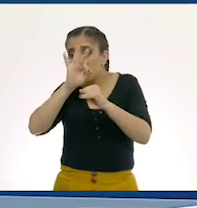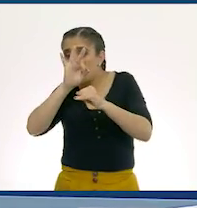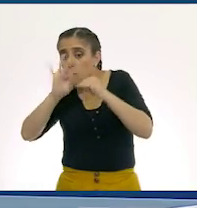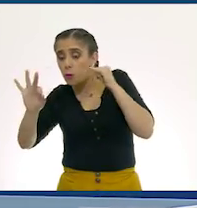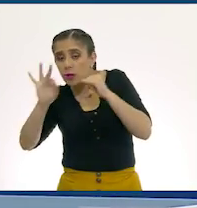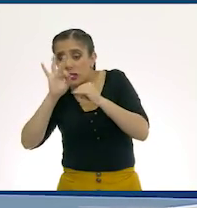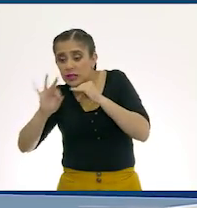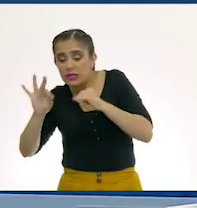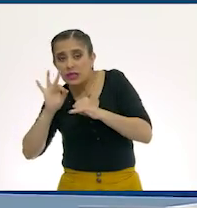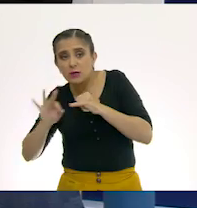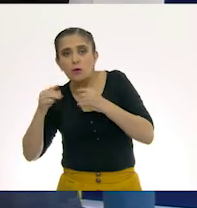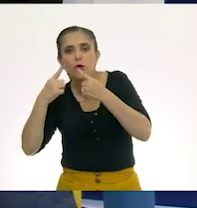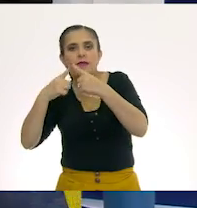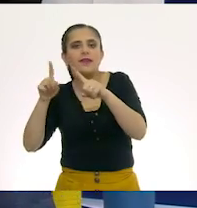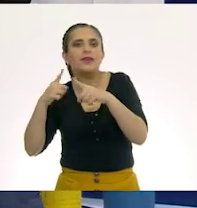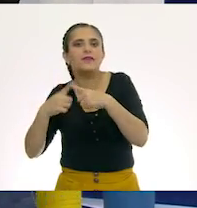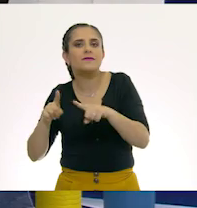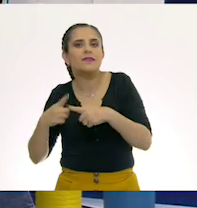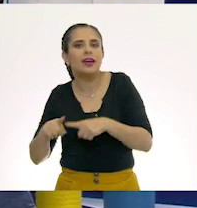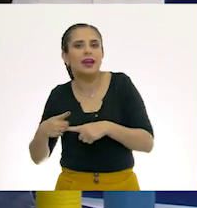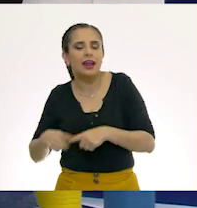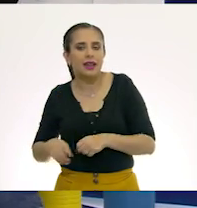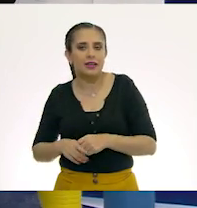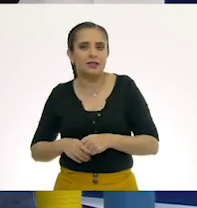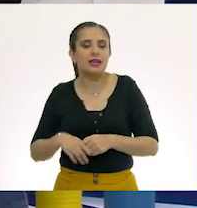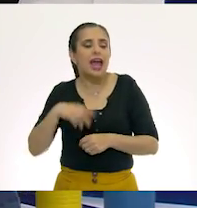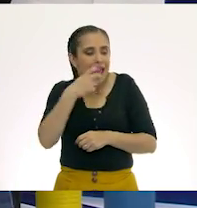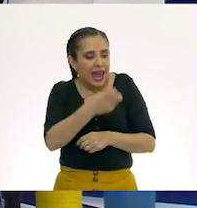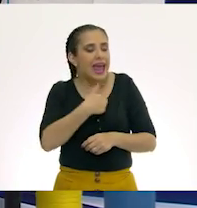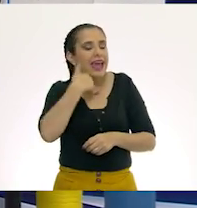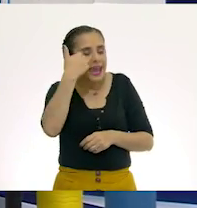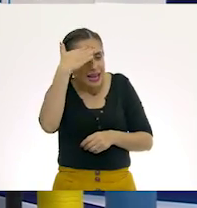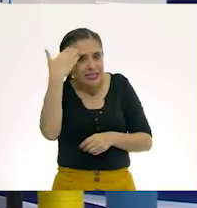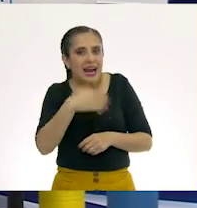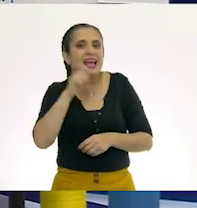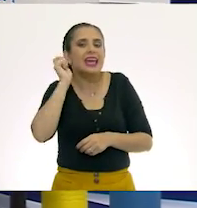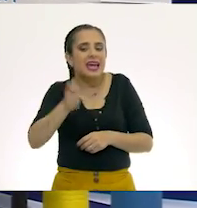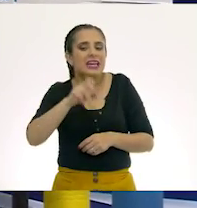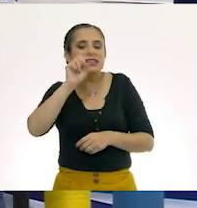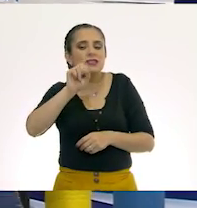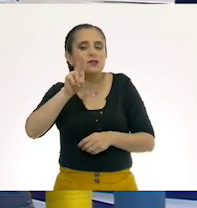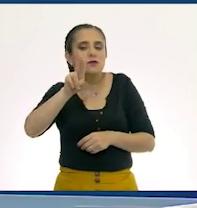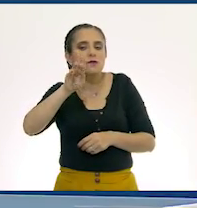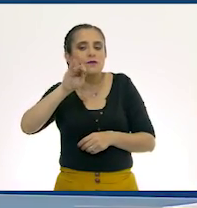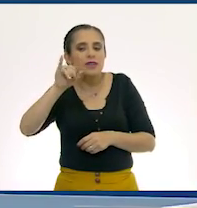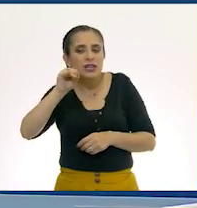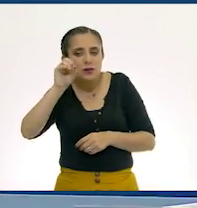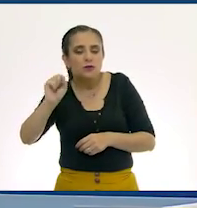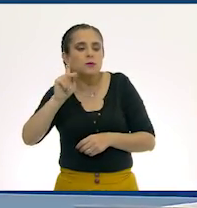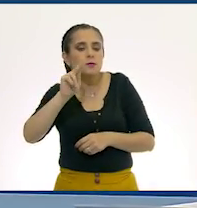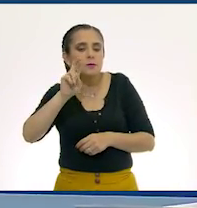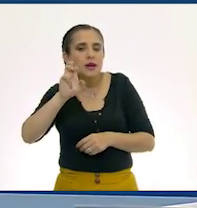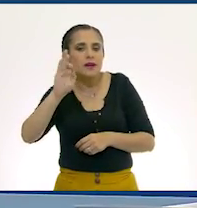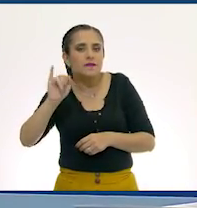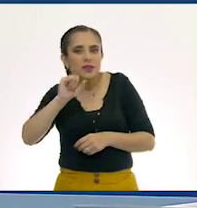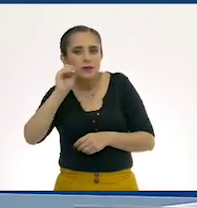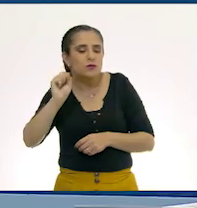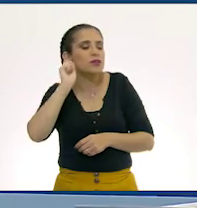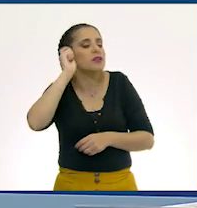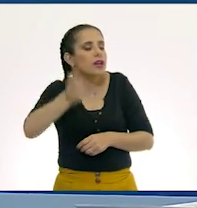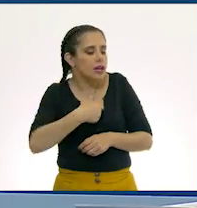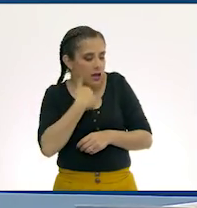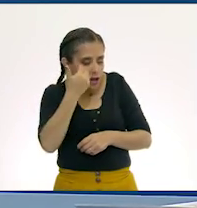Exactamente. Fíjate que eso es lo que queremos saber. ¿Qué son los prefijos y qué son los sufijos? ¡Ah! Muy bien, maestra.